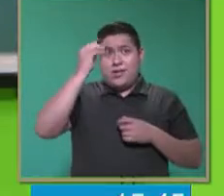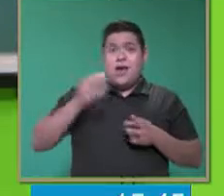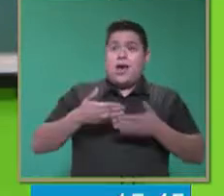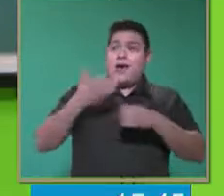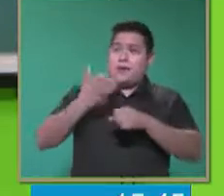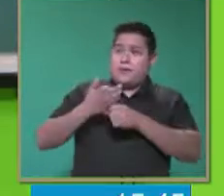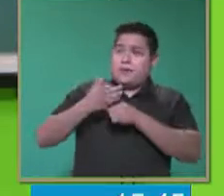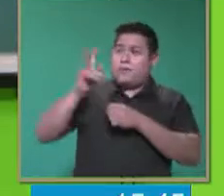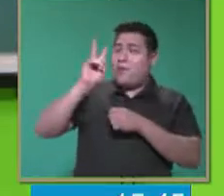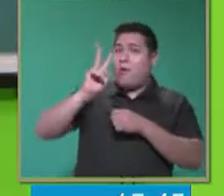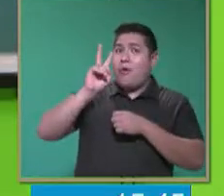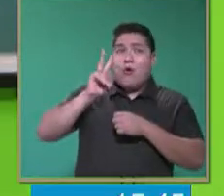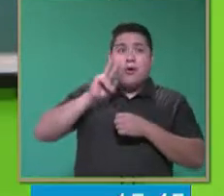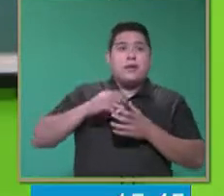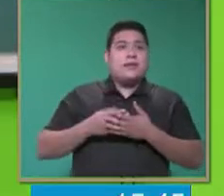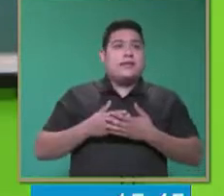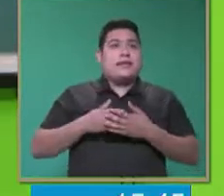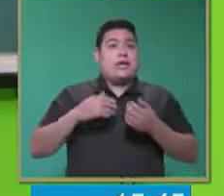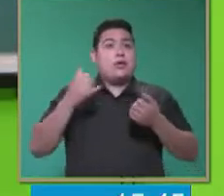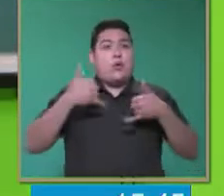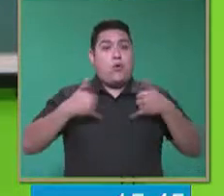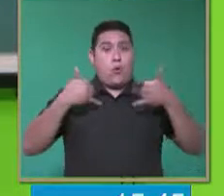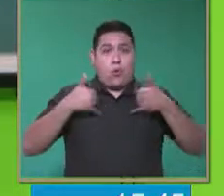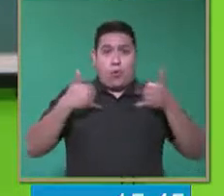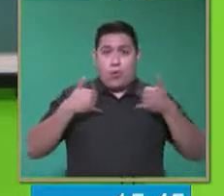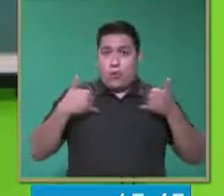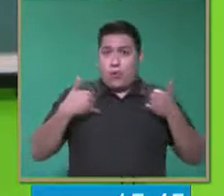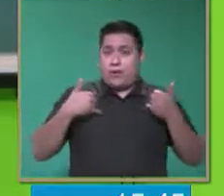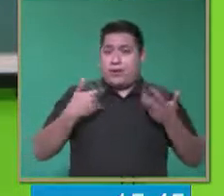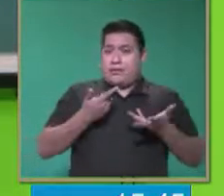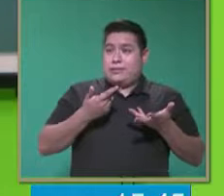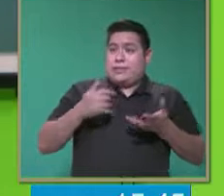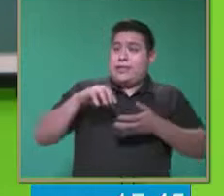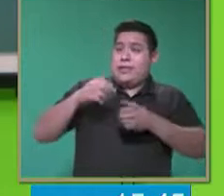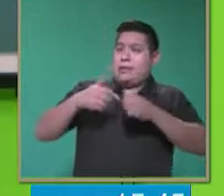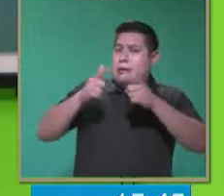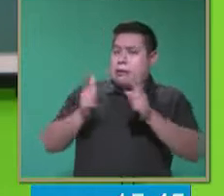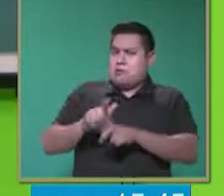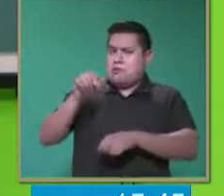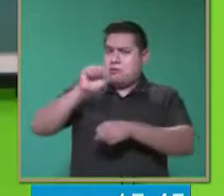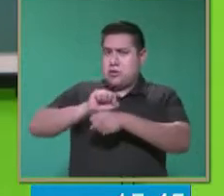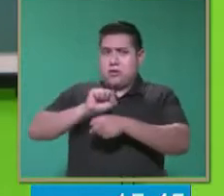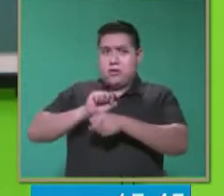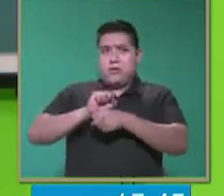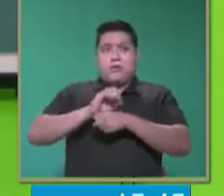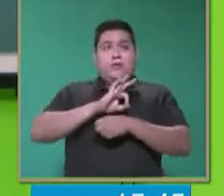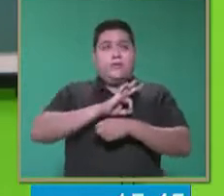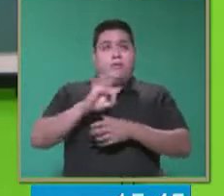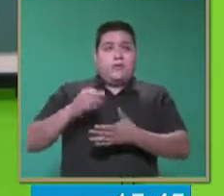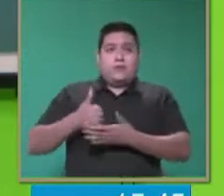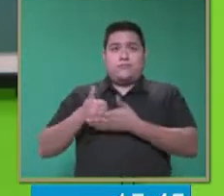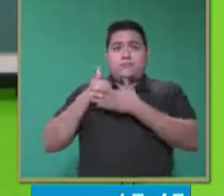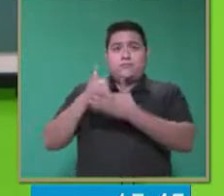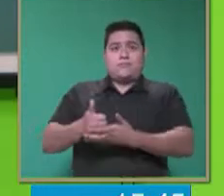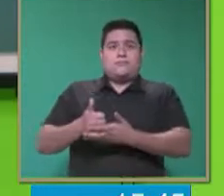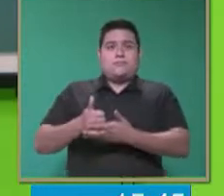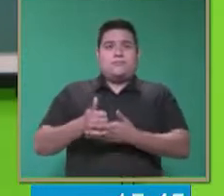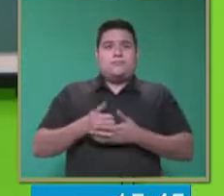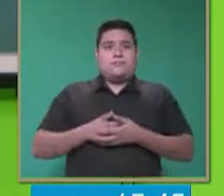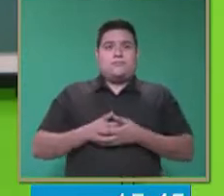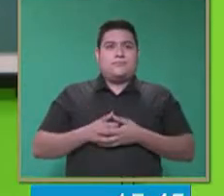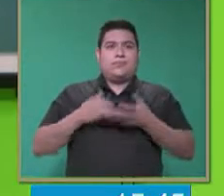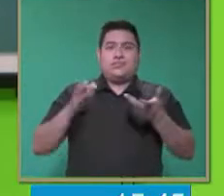ahorita cómo es que los adolescentes en edad de secundaria pueden favorecer esa